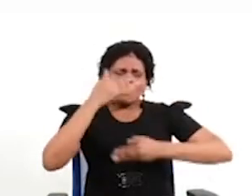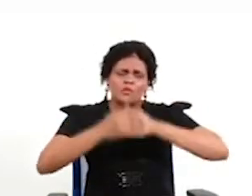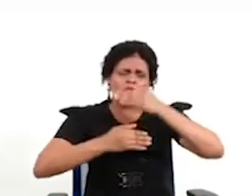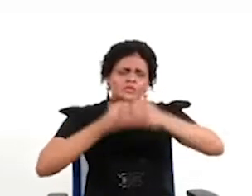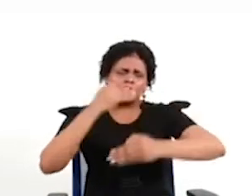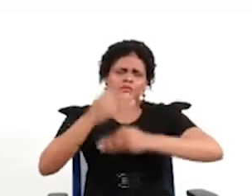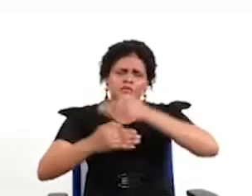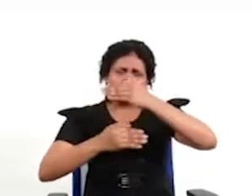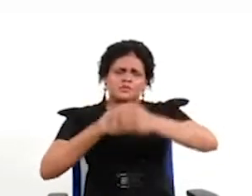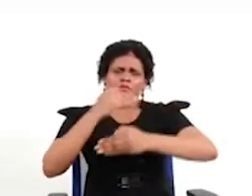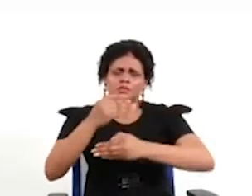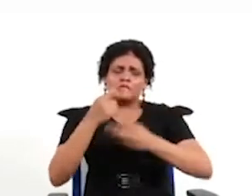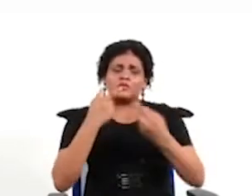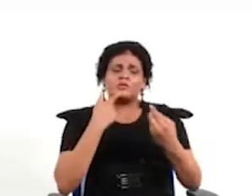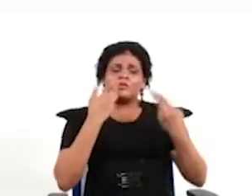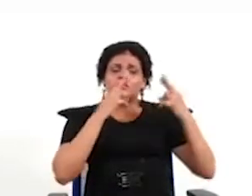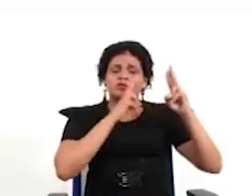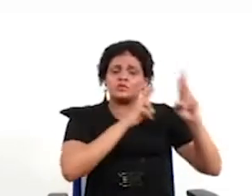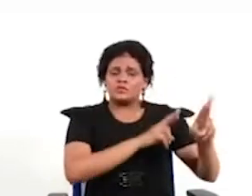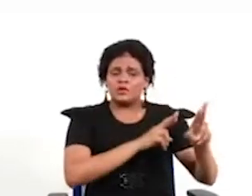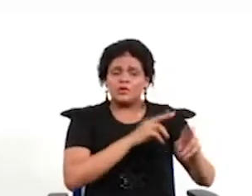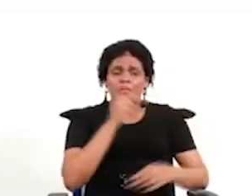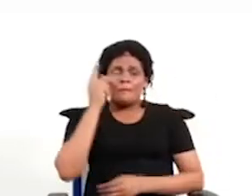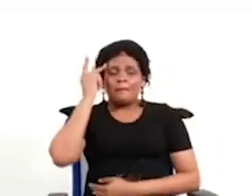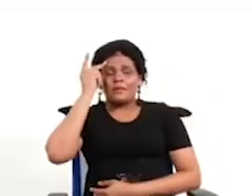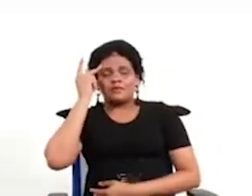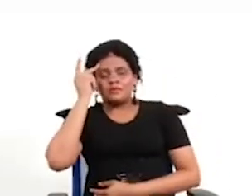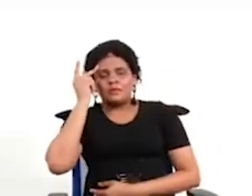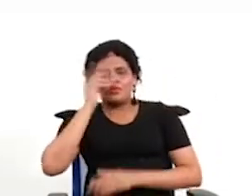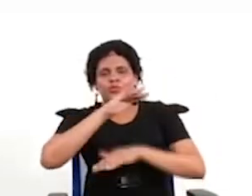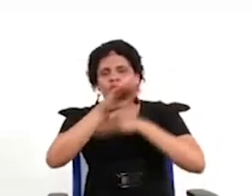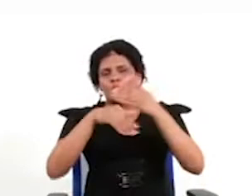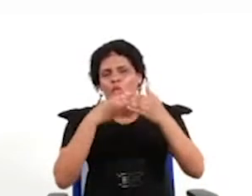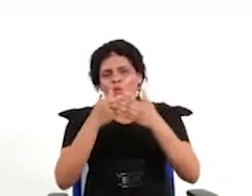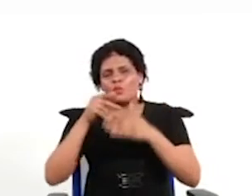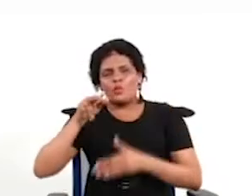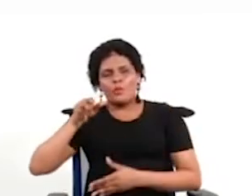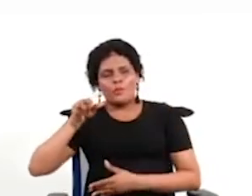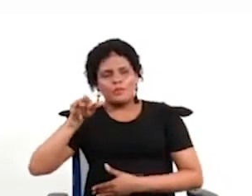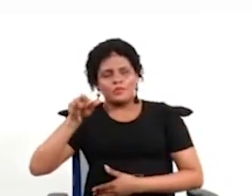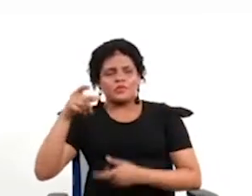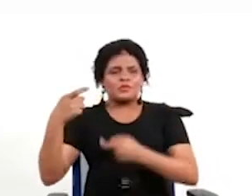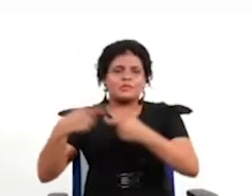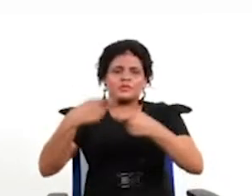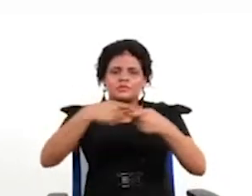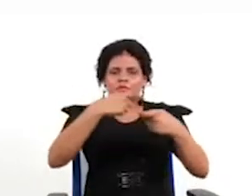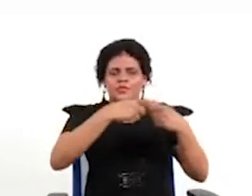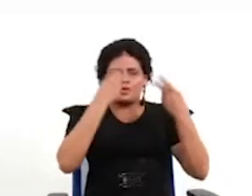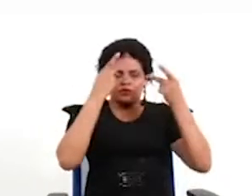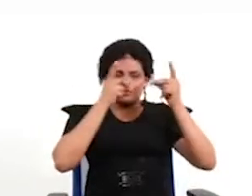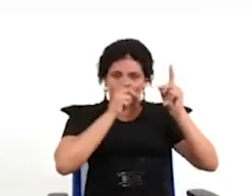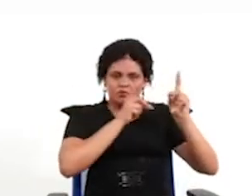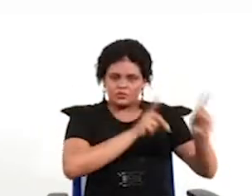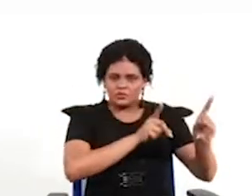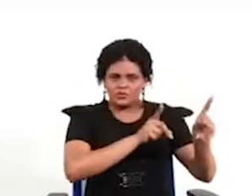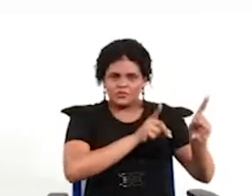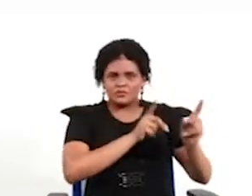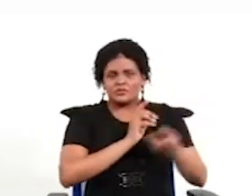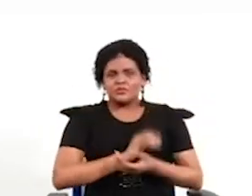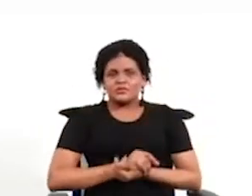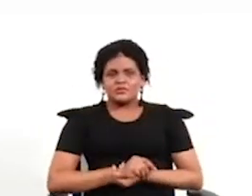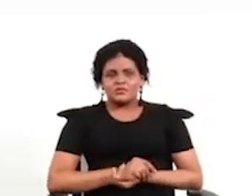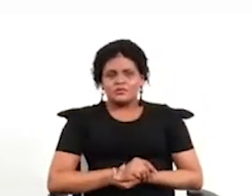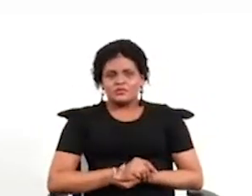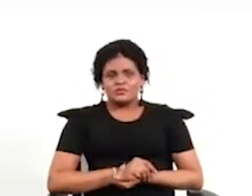esos resultados y procesamiento de los contenidos con la participación, con la decisión constituyente finalmente.